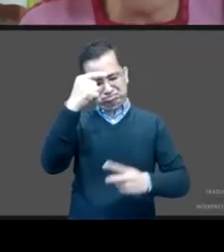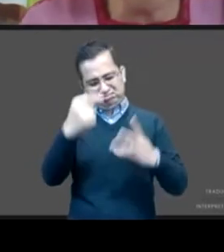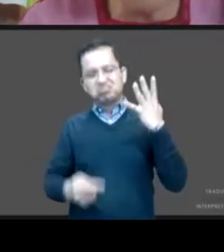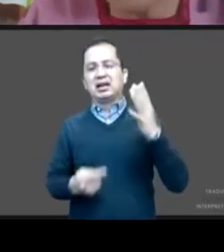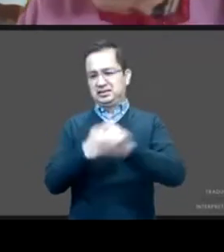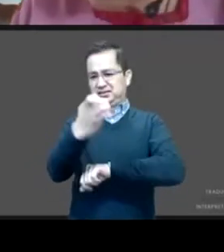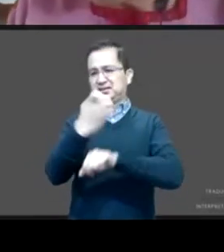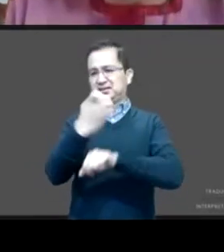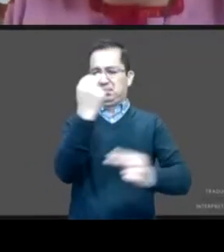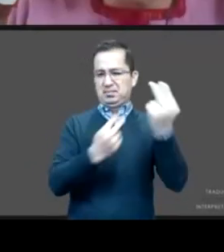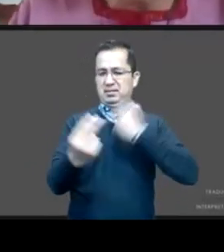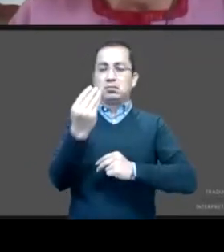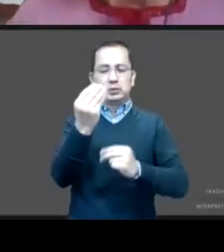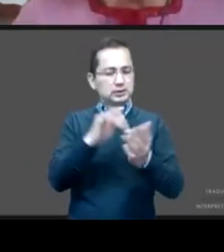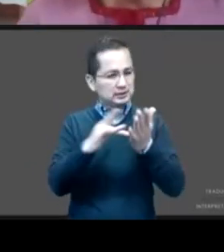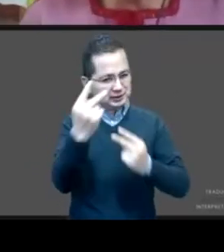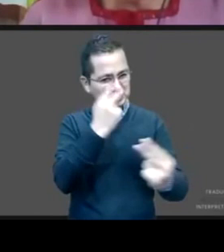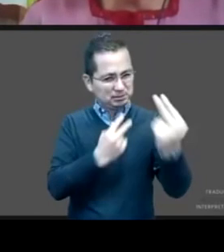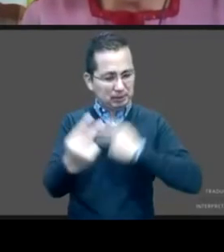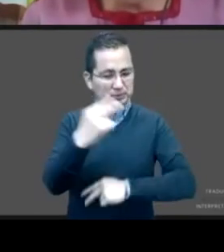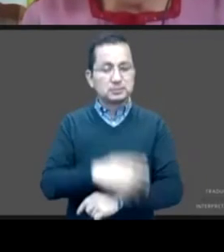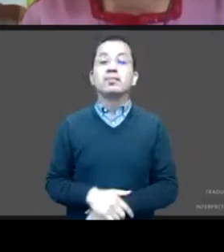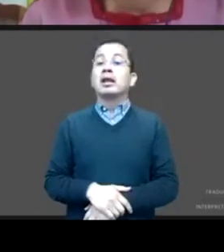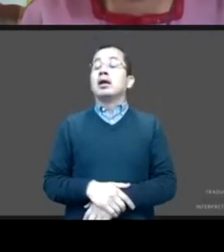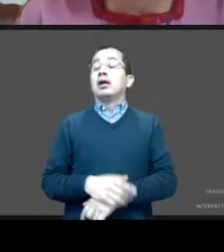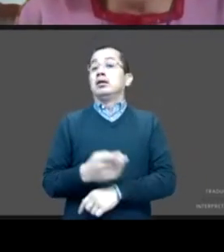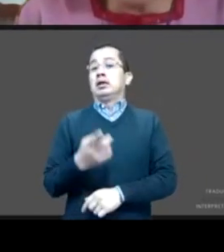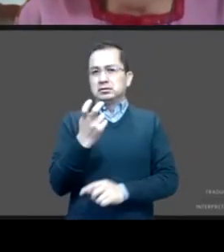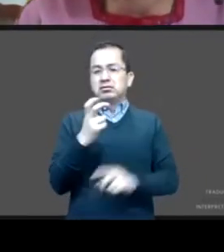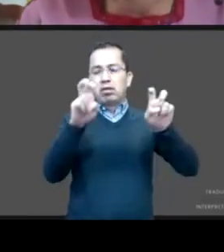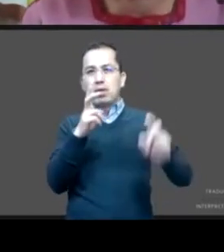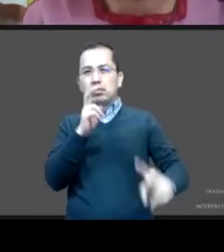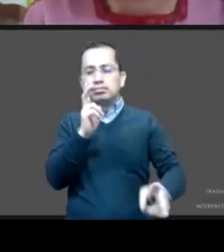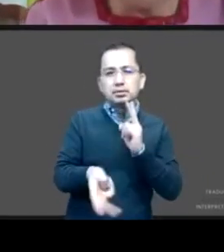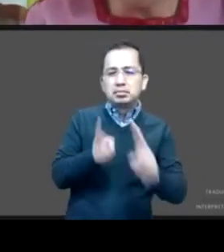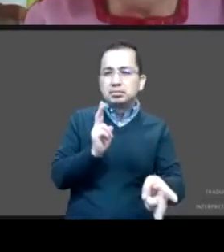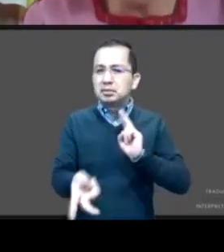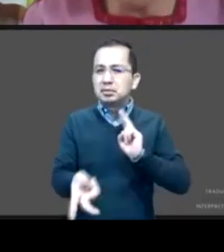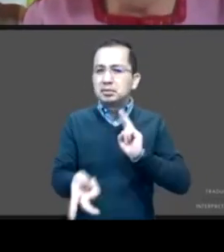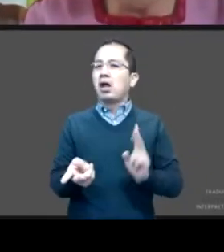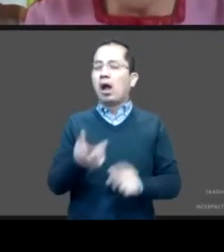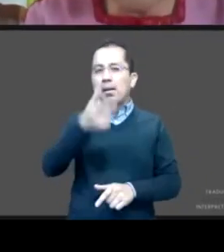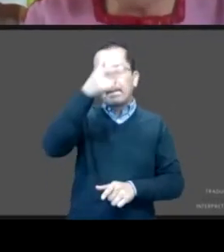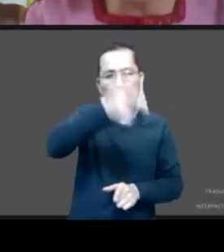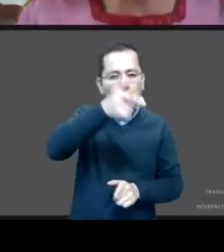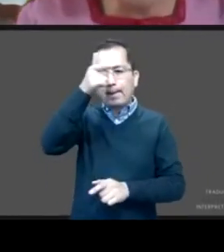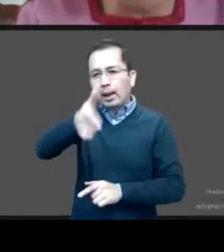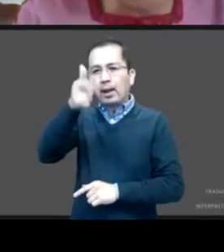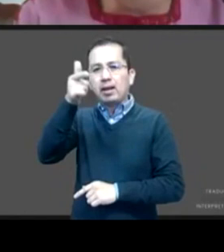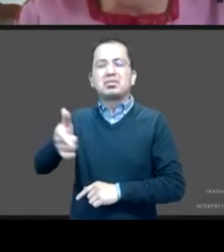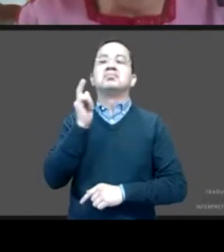acompañarnos en este diálogo que como nos vamos dando cuenta va abriendo la dimensión de la